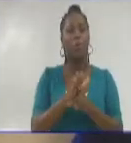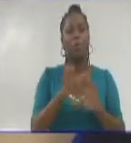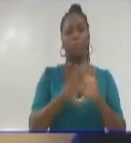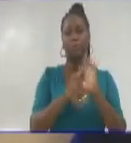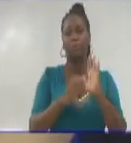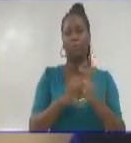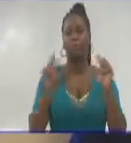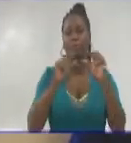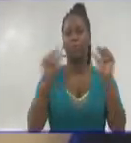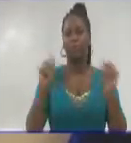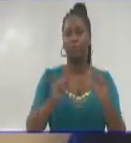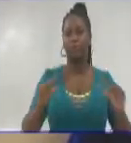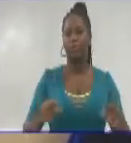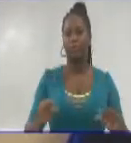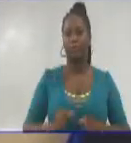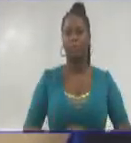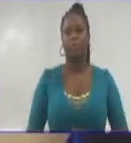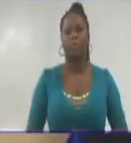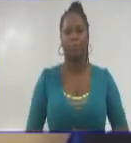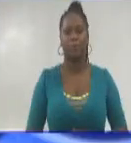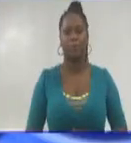noticiario y lo hacemos con titulares.